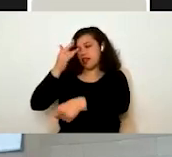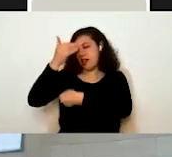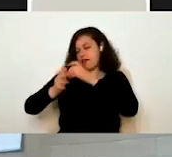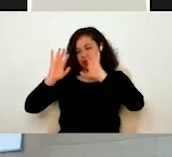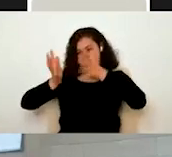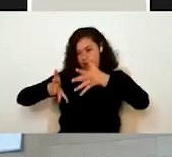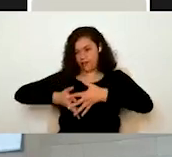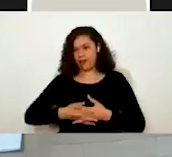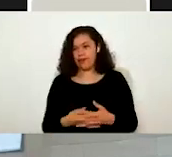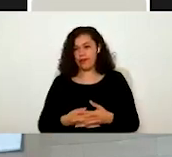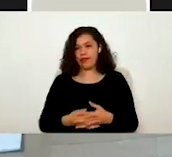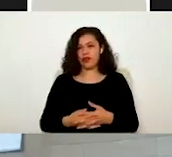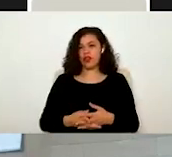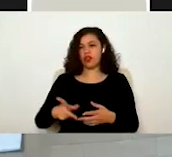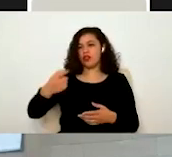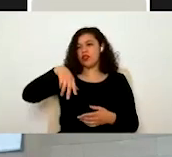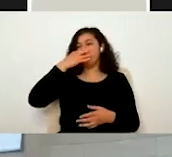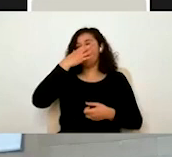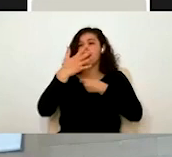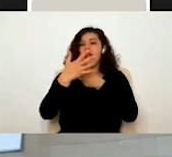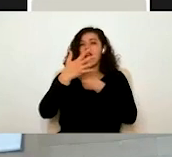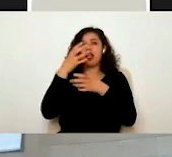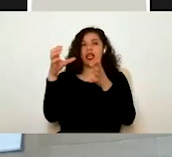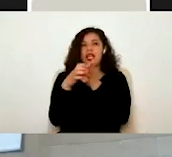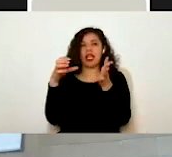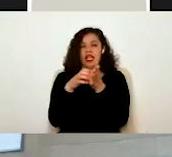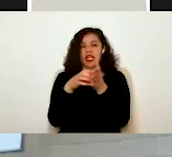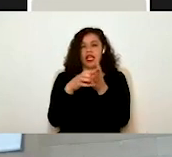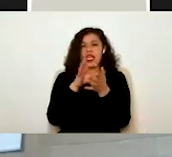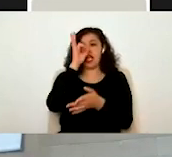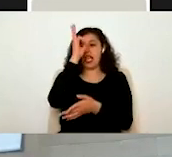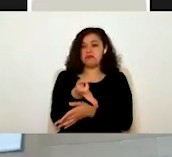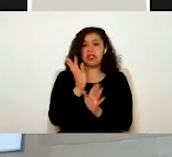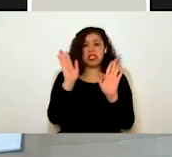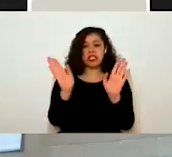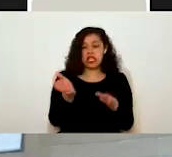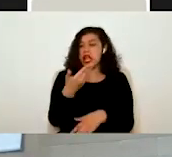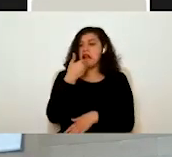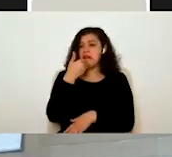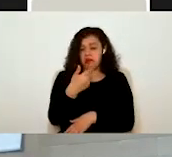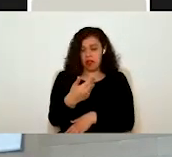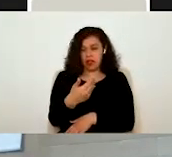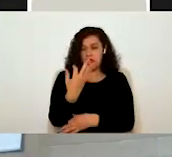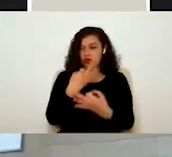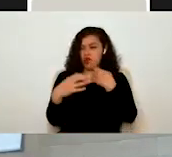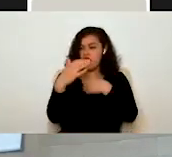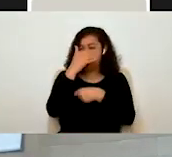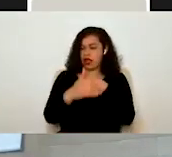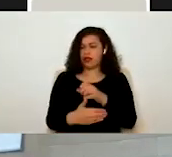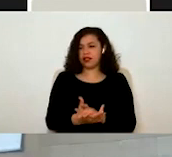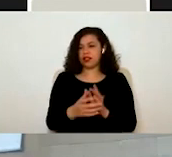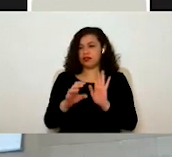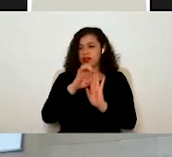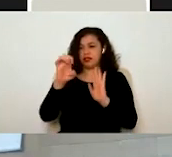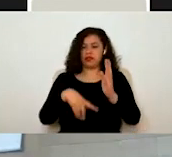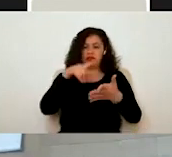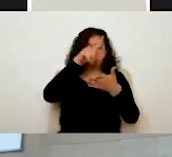Entonces, si a aquí en el buzón les aparece autorizado, es que su trámite ya ha estado, está concluido. Por ejemplo, aquí tenemos uno que es